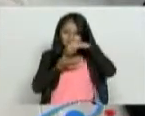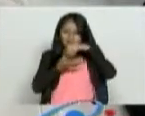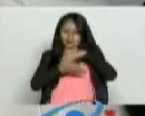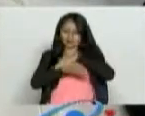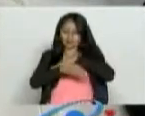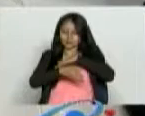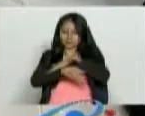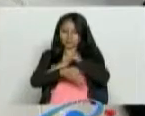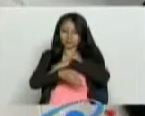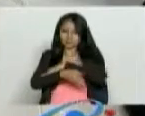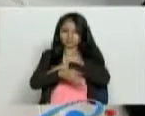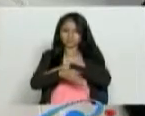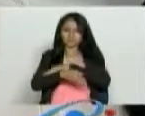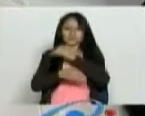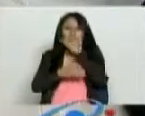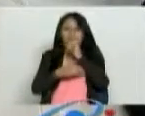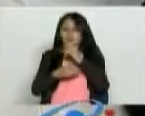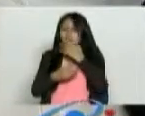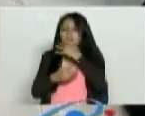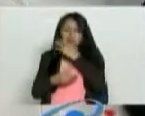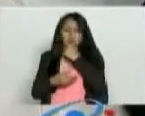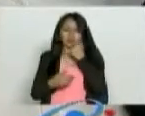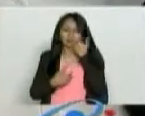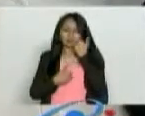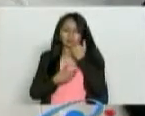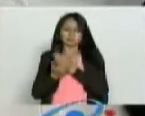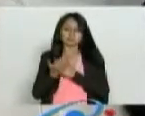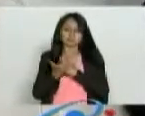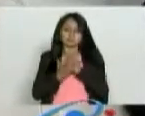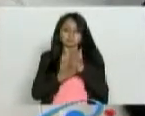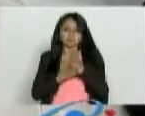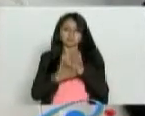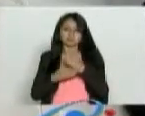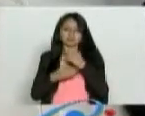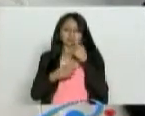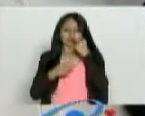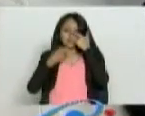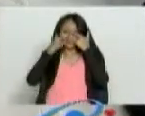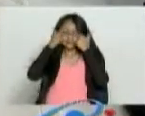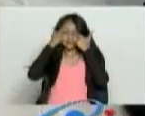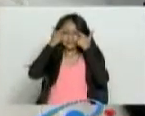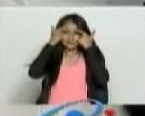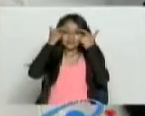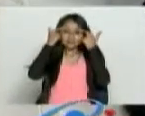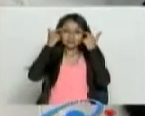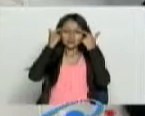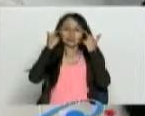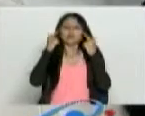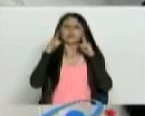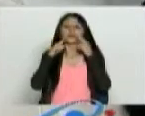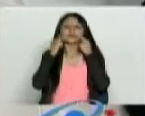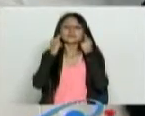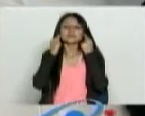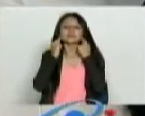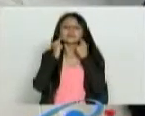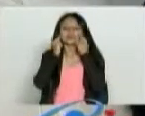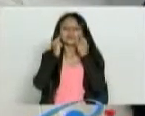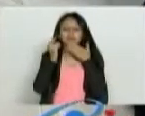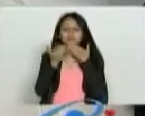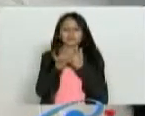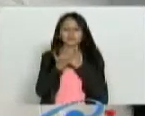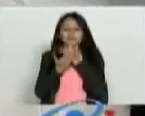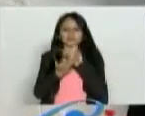ya se le hizo ese tratamiento. Eso no le cura. Él lo tiene especialmente en las cejas y en las mejillas. Muchas gracias por su